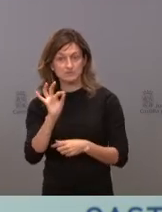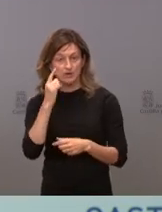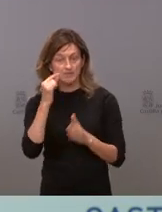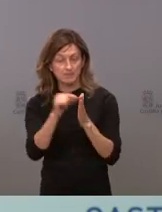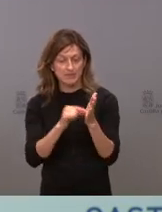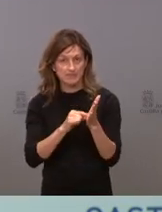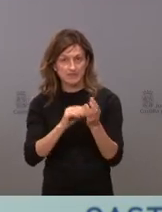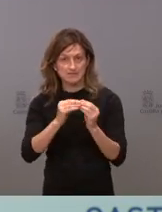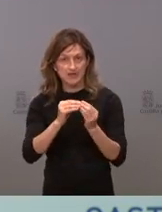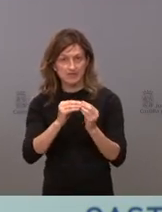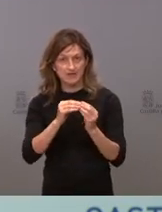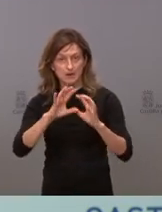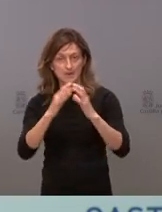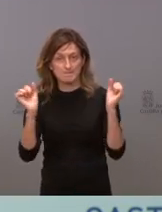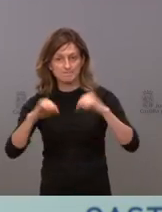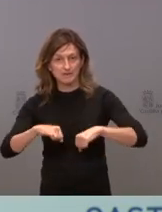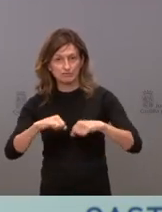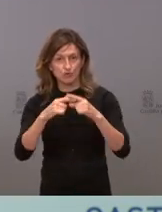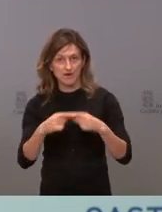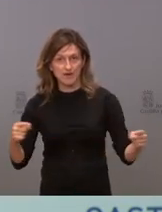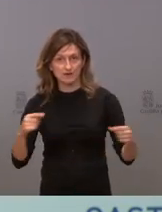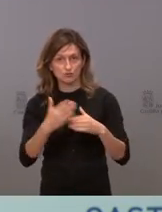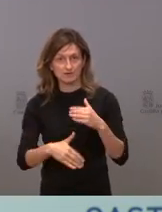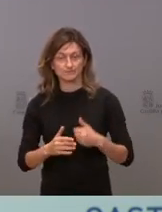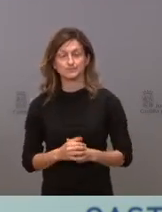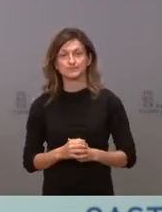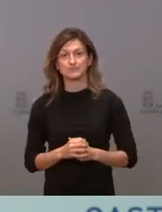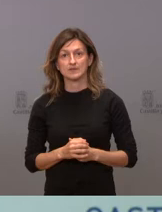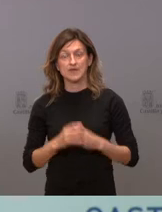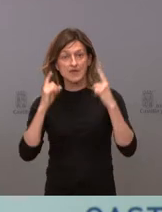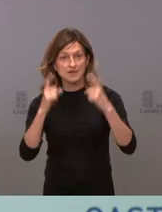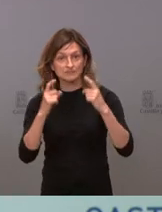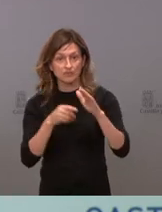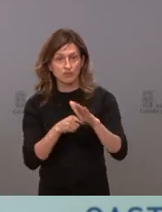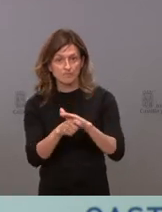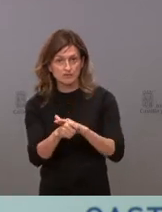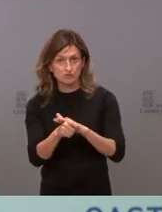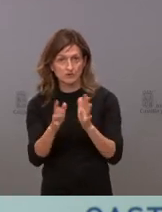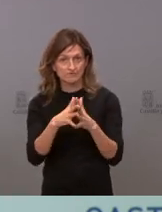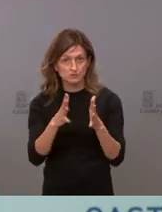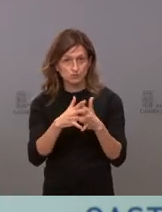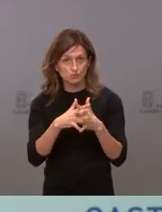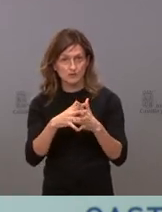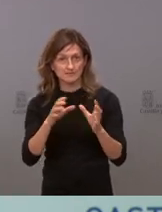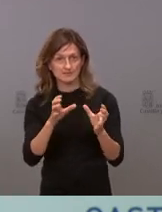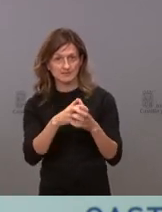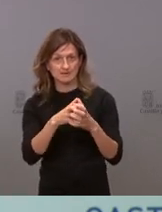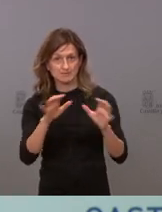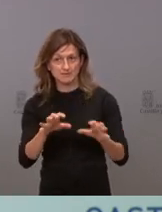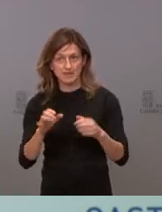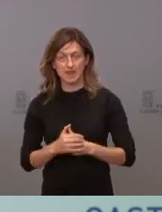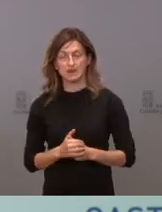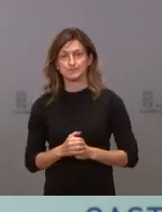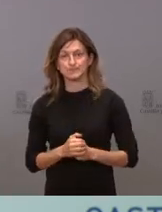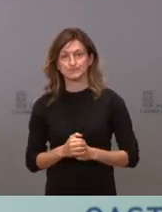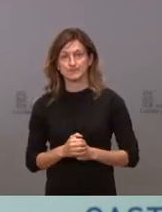implementar en este Pacto de la Recuperación. Es un esfuerzo inversor en infraestructuras y en equipamiento. Nuestros hospitales